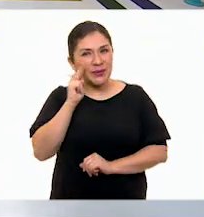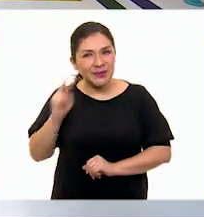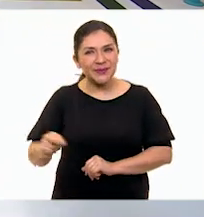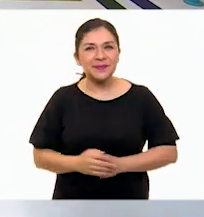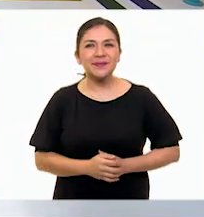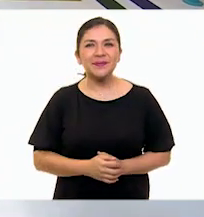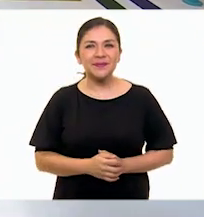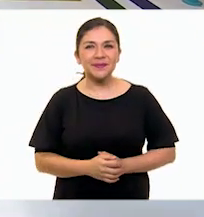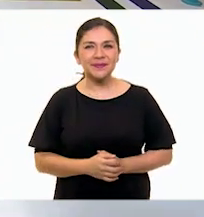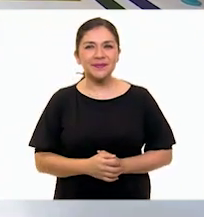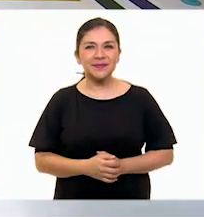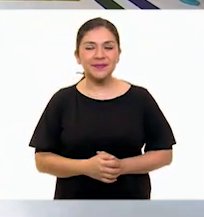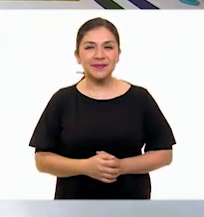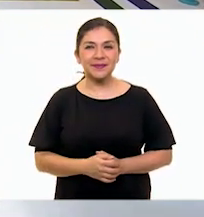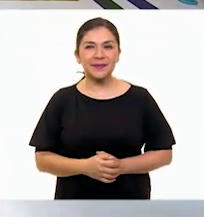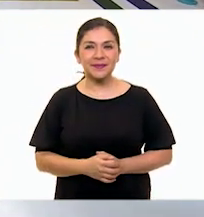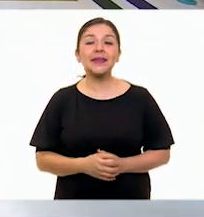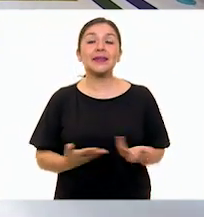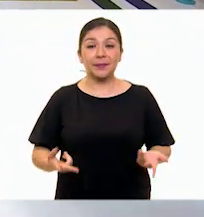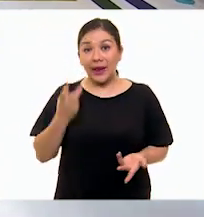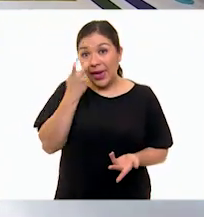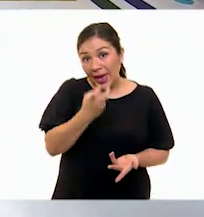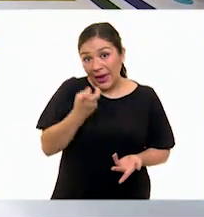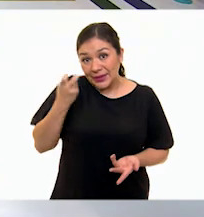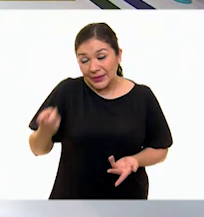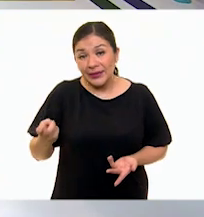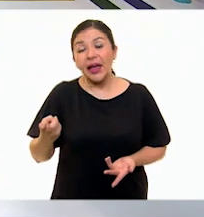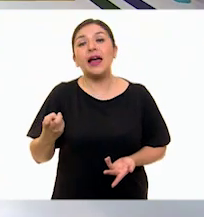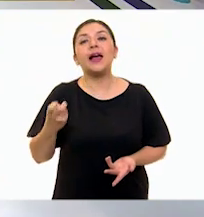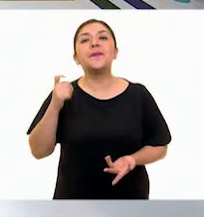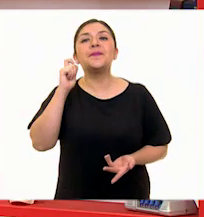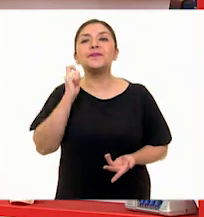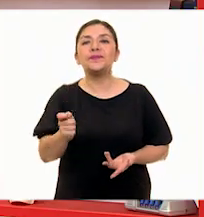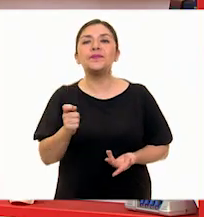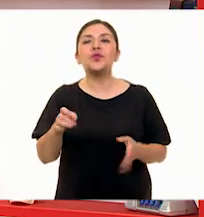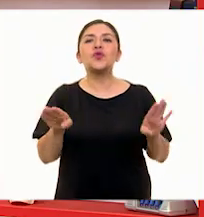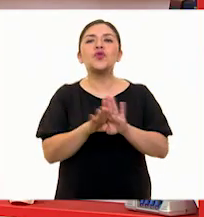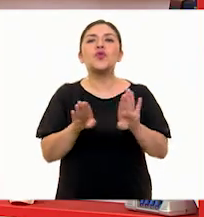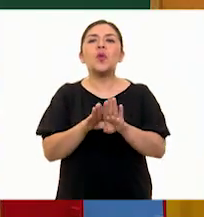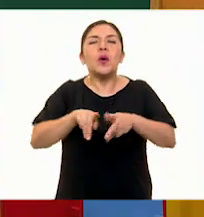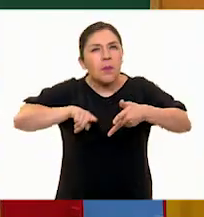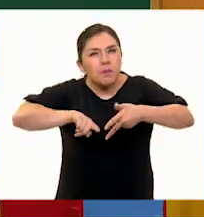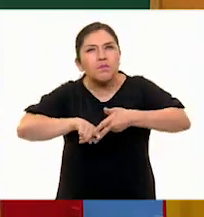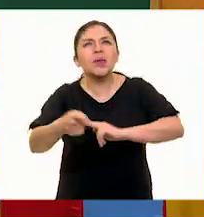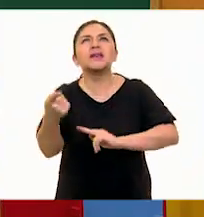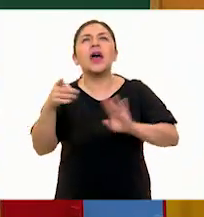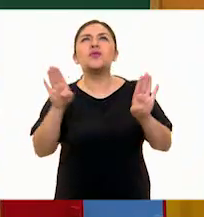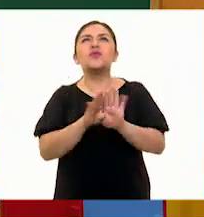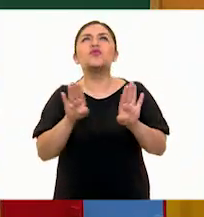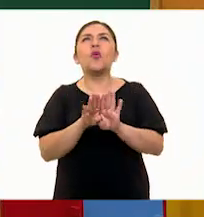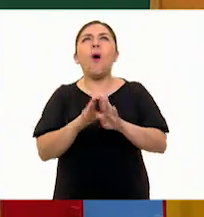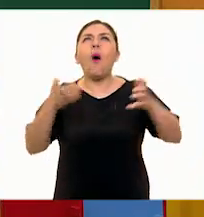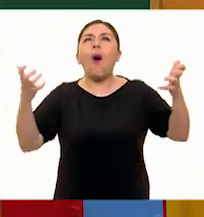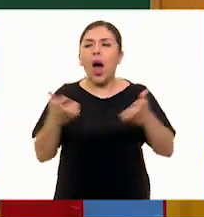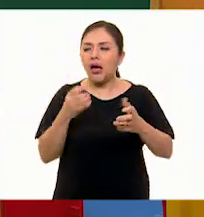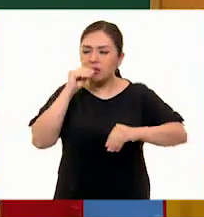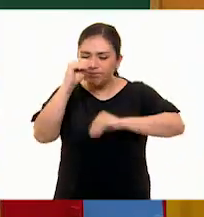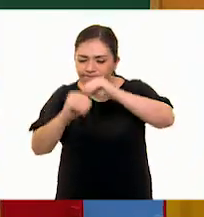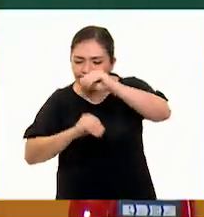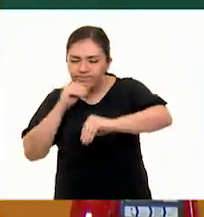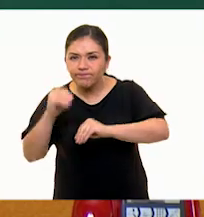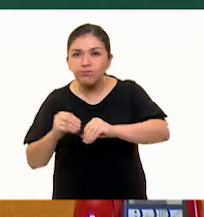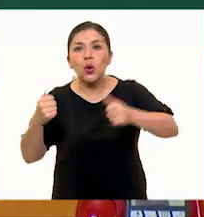adelante. Sí, es... Bueno, estas piezas son a partir de una construcción,